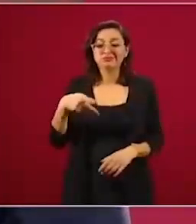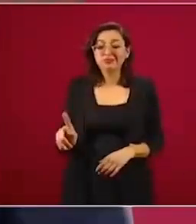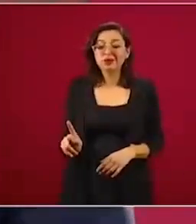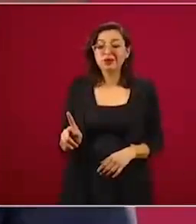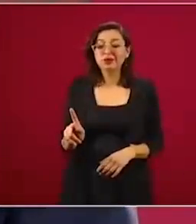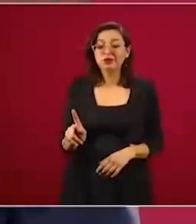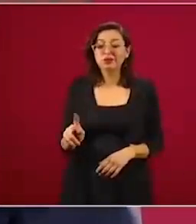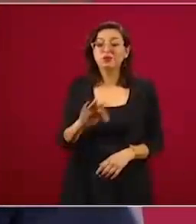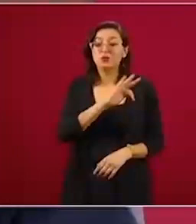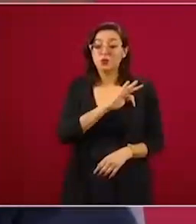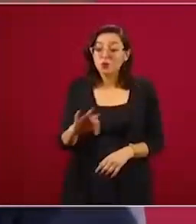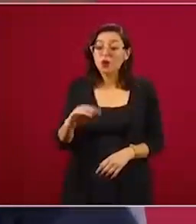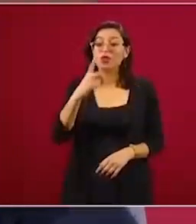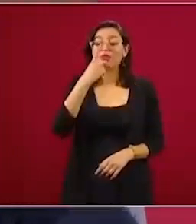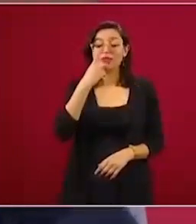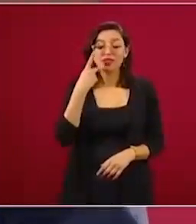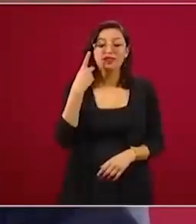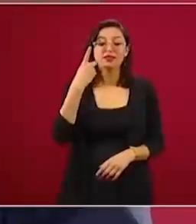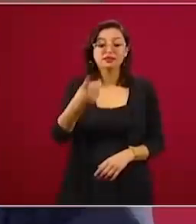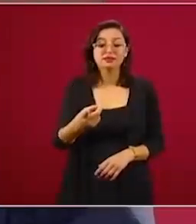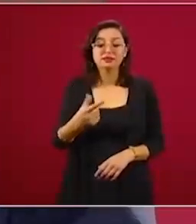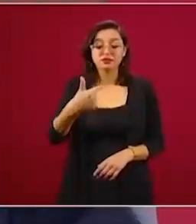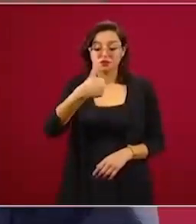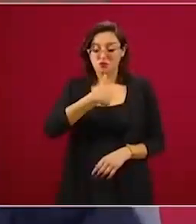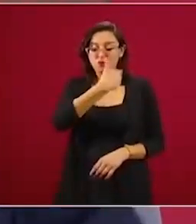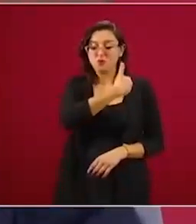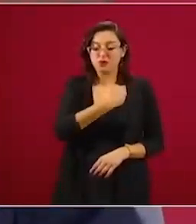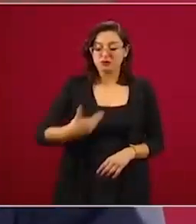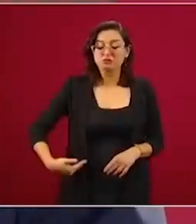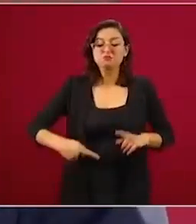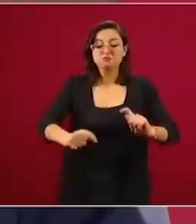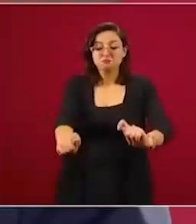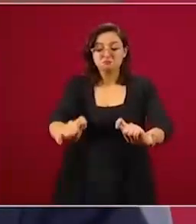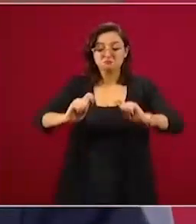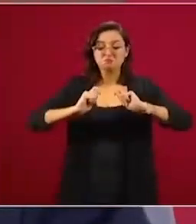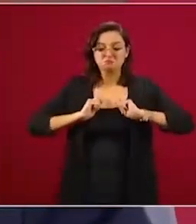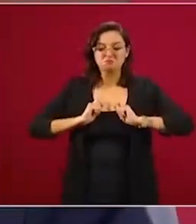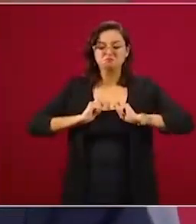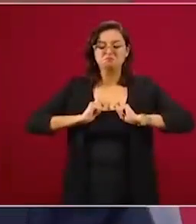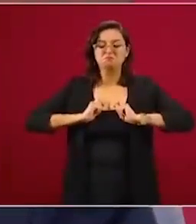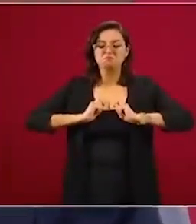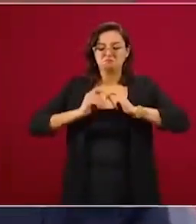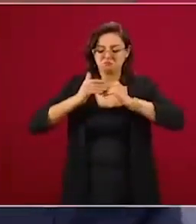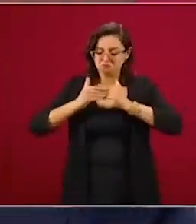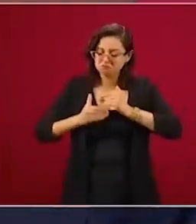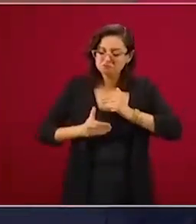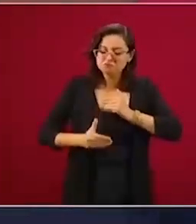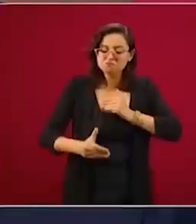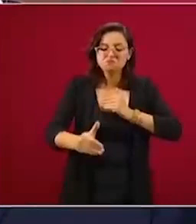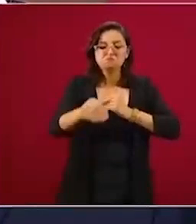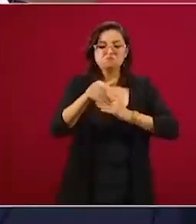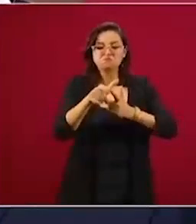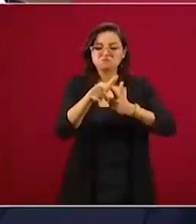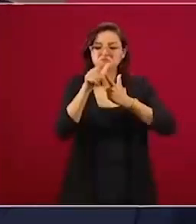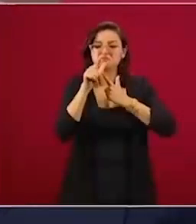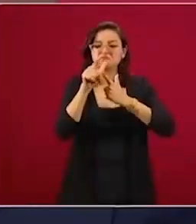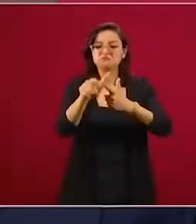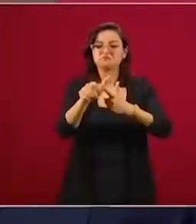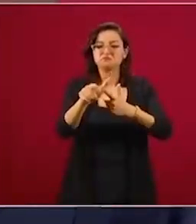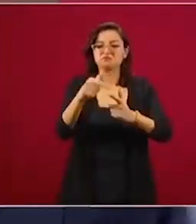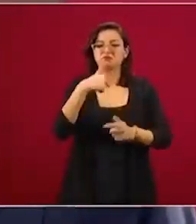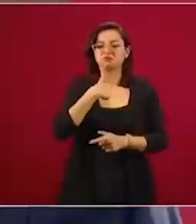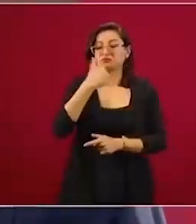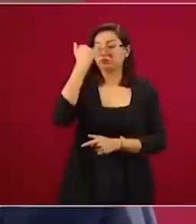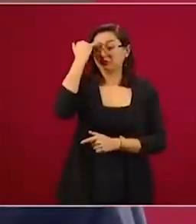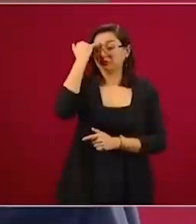y tenga facultad para enviar iniciativas